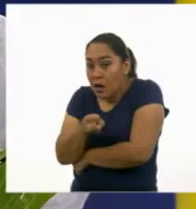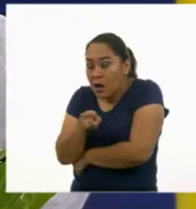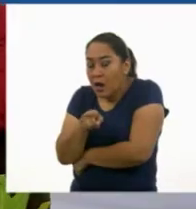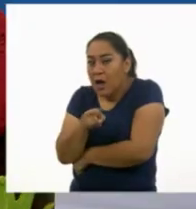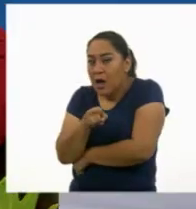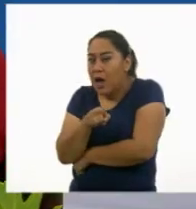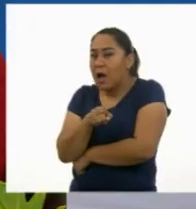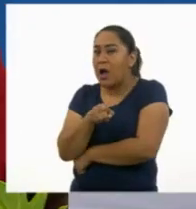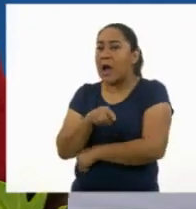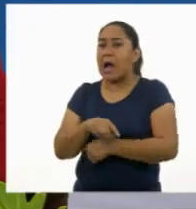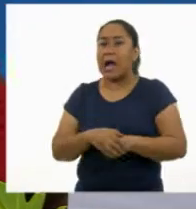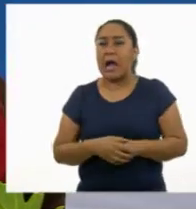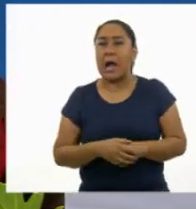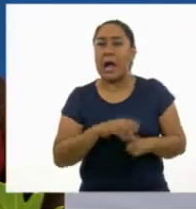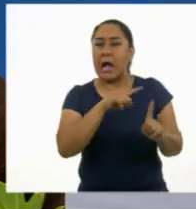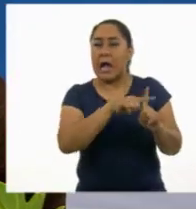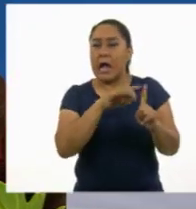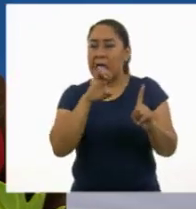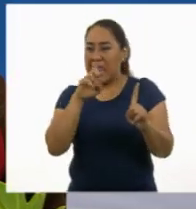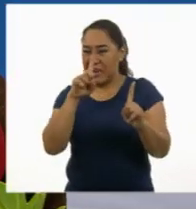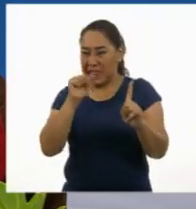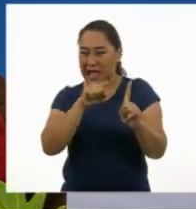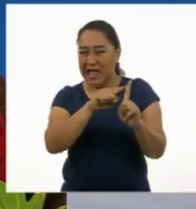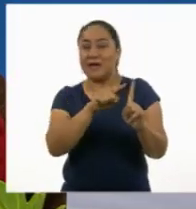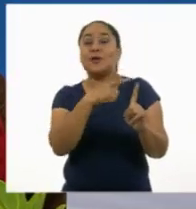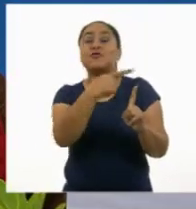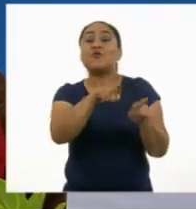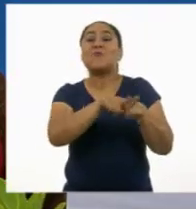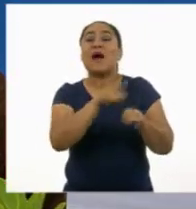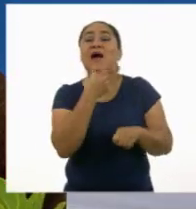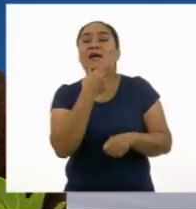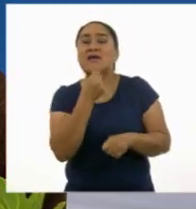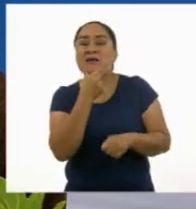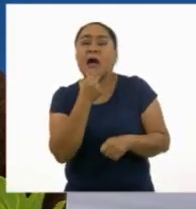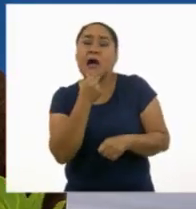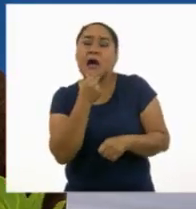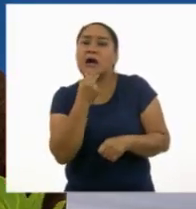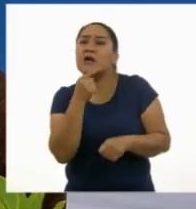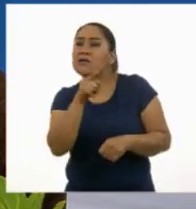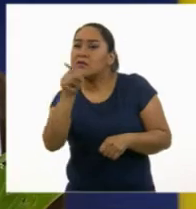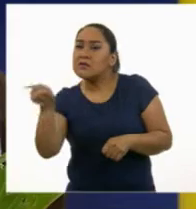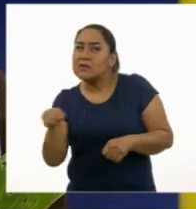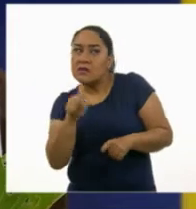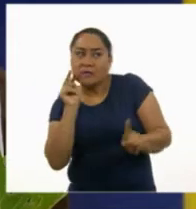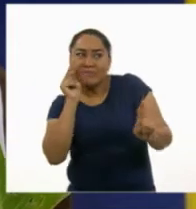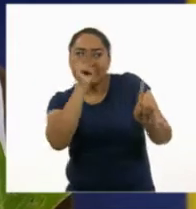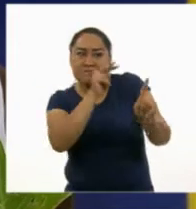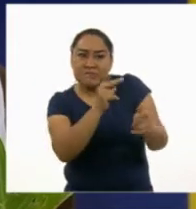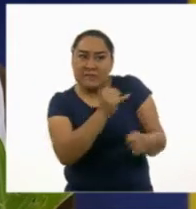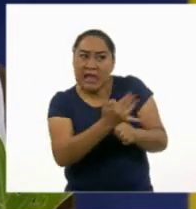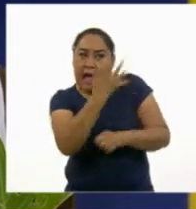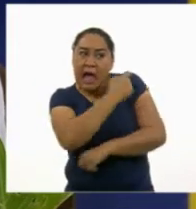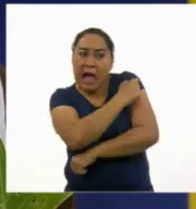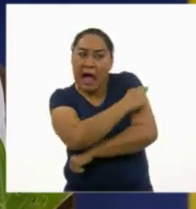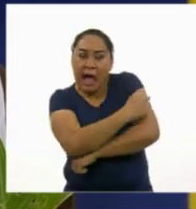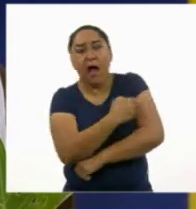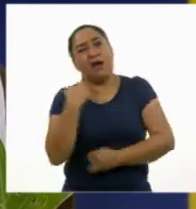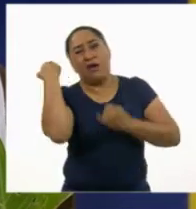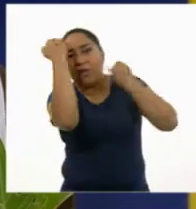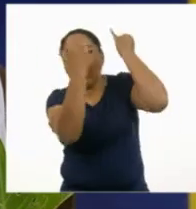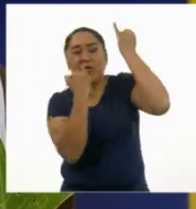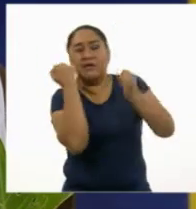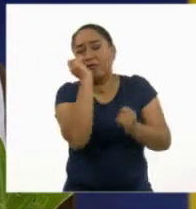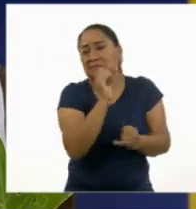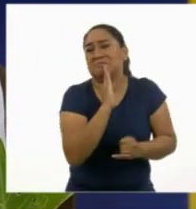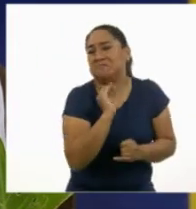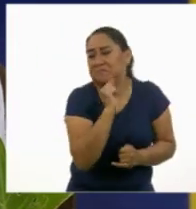Entonces, el hermano de Elda fue juzgado con base en un estereotipo. Así es, ese es un estereotipo,